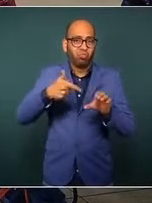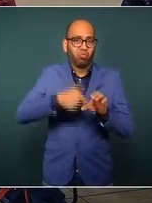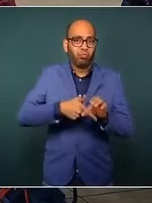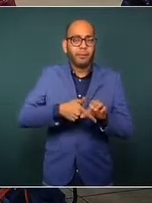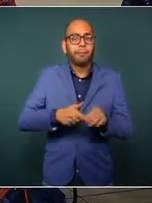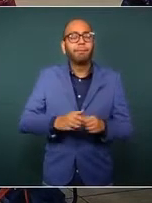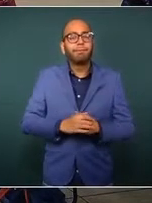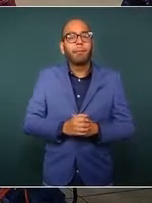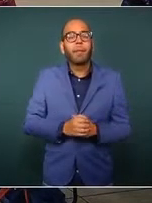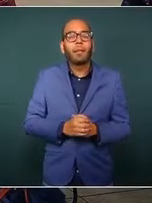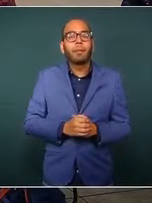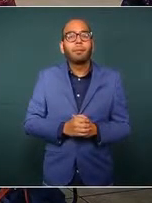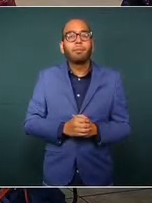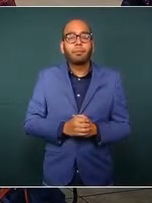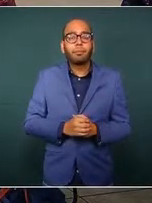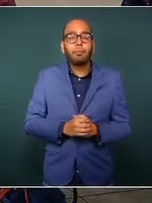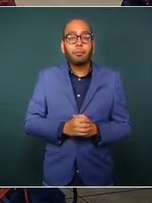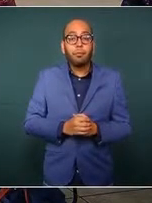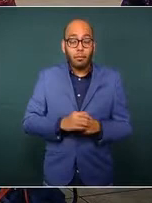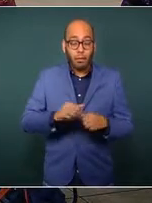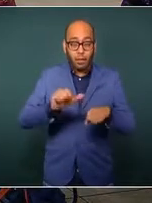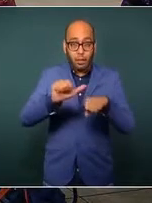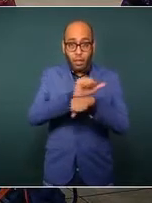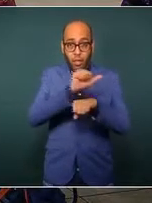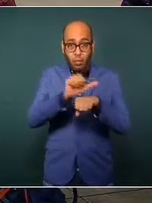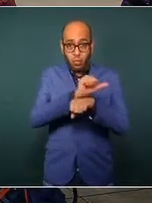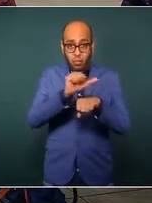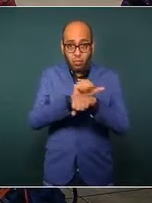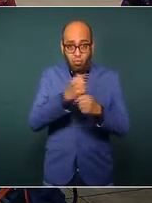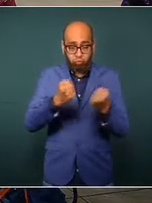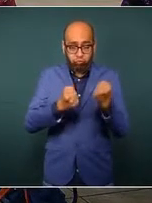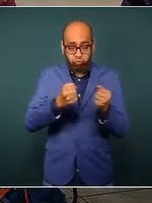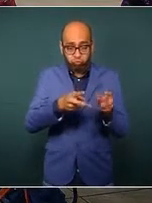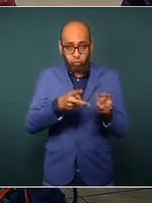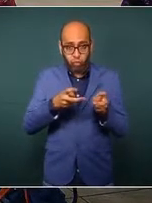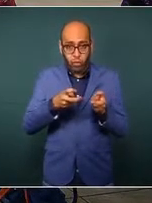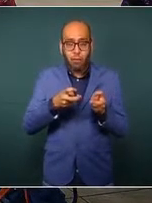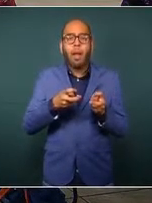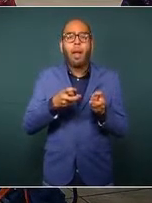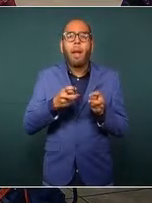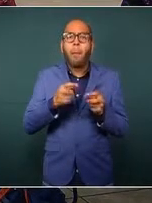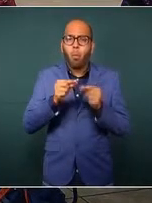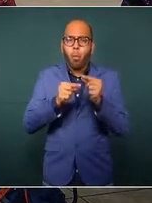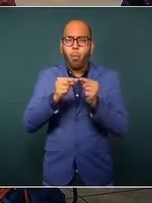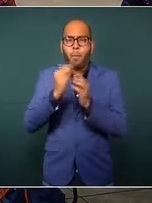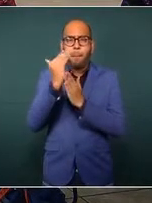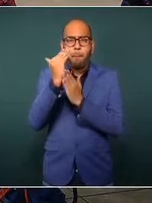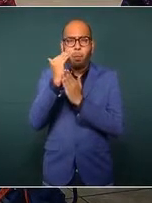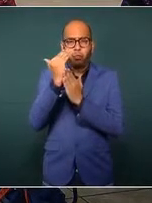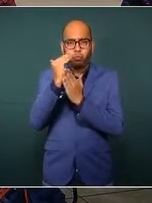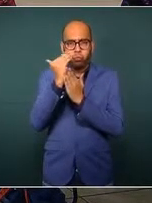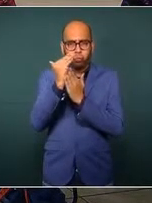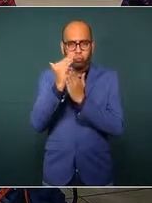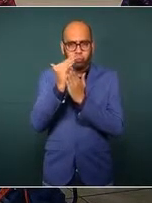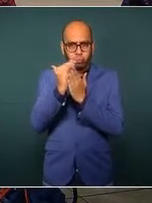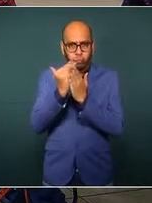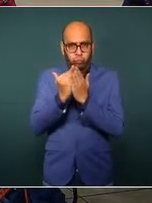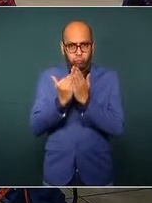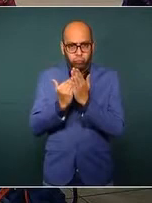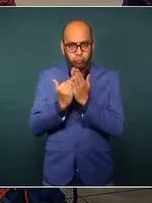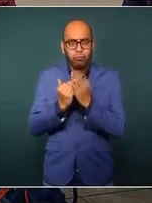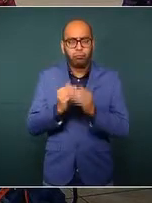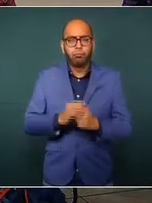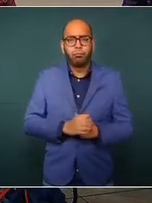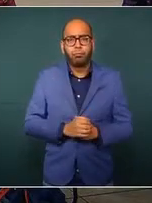En el robo de vehículos hemos traído una tendencia a la baja permanente y